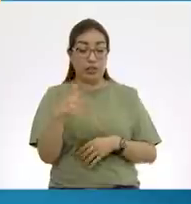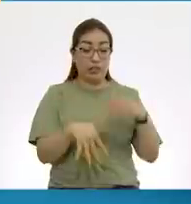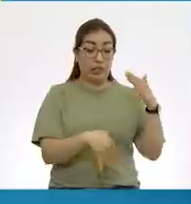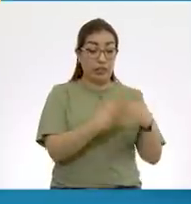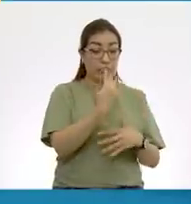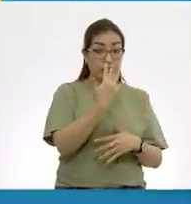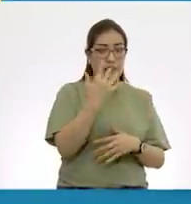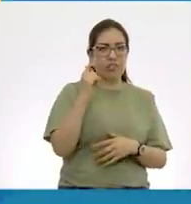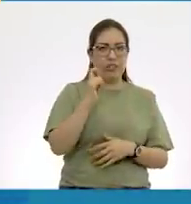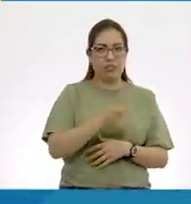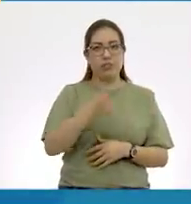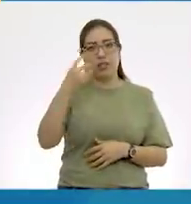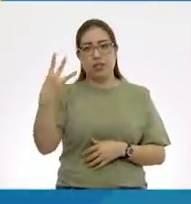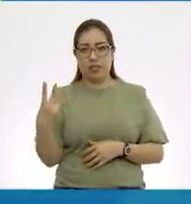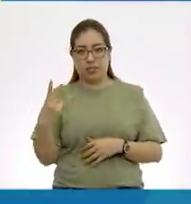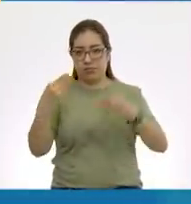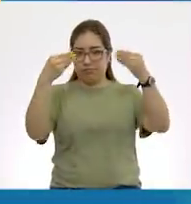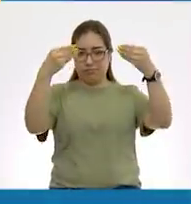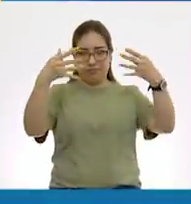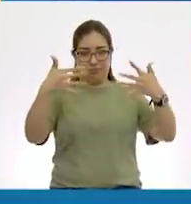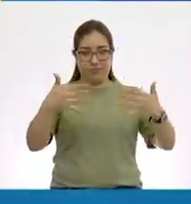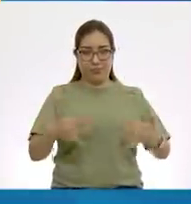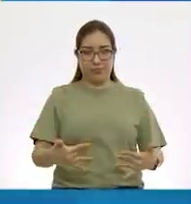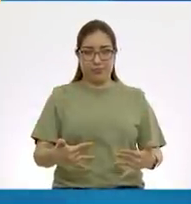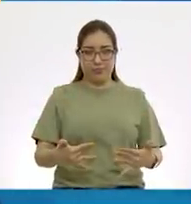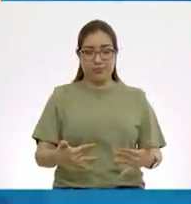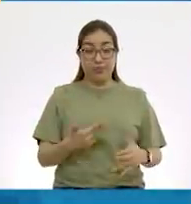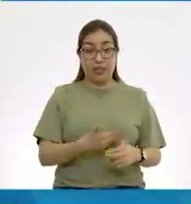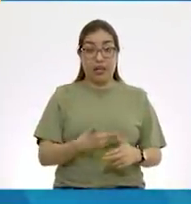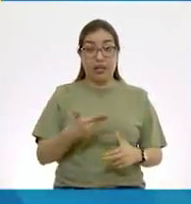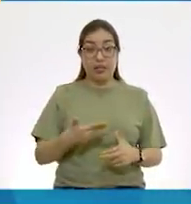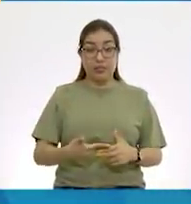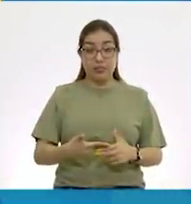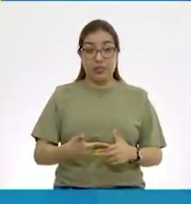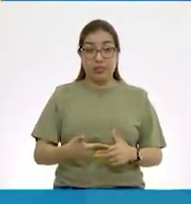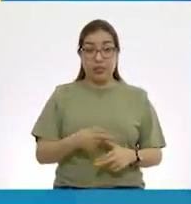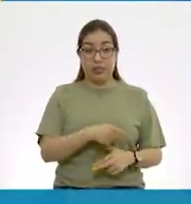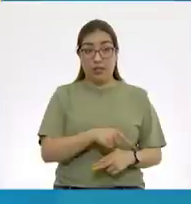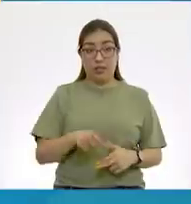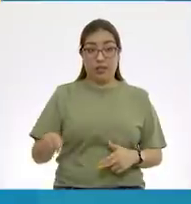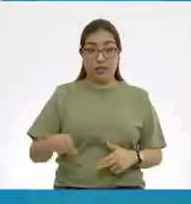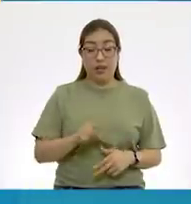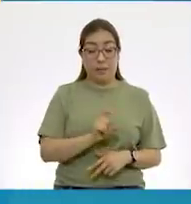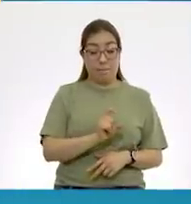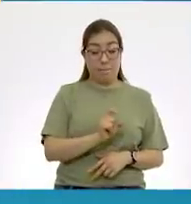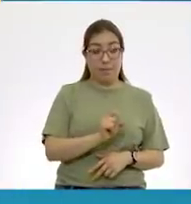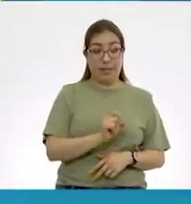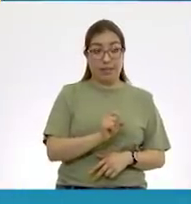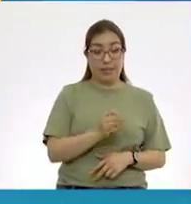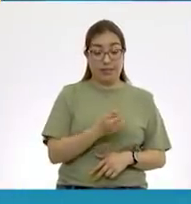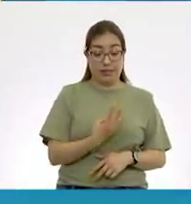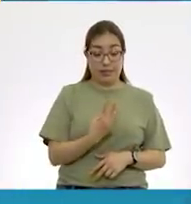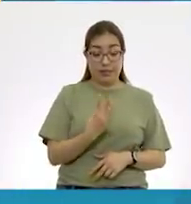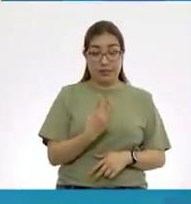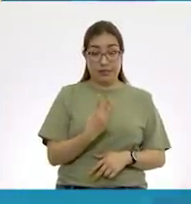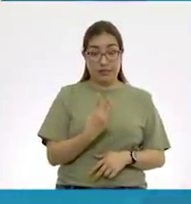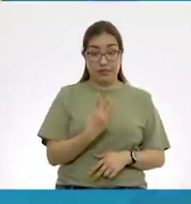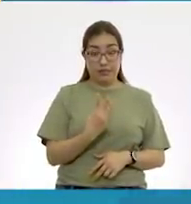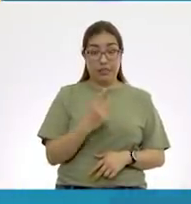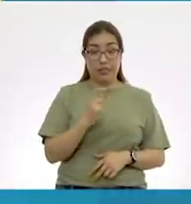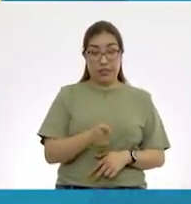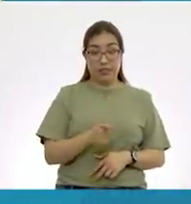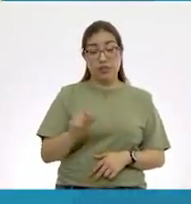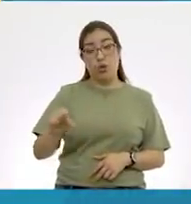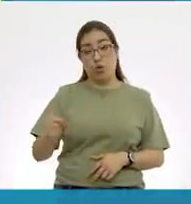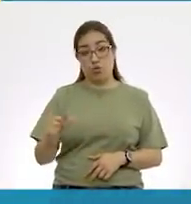horas las 3 y así sucesivamente hasta llegar a las 23 horas, que serían las 11 de la noche,